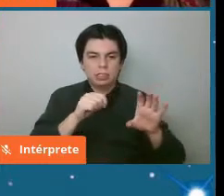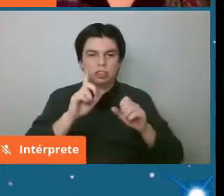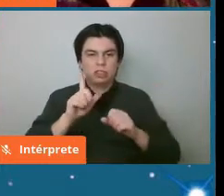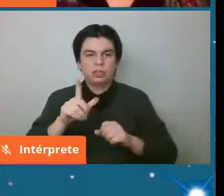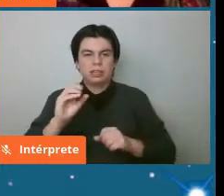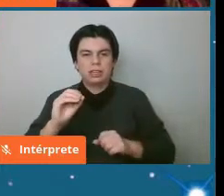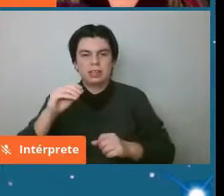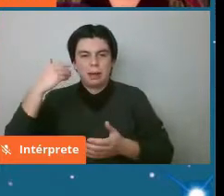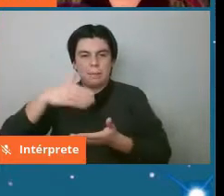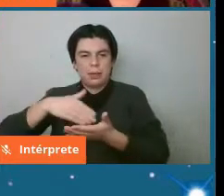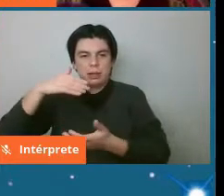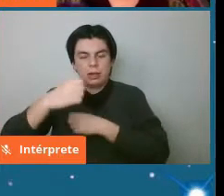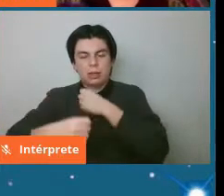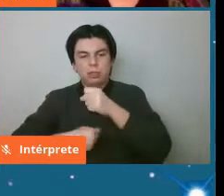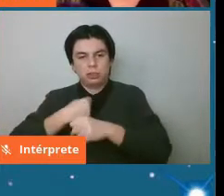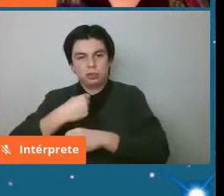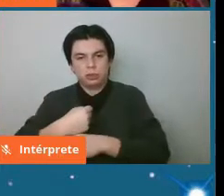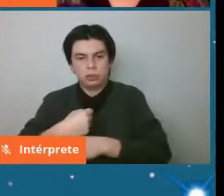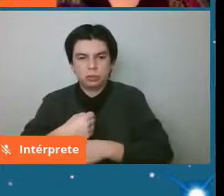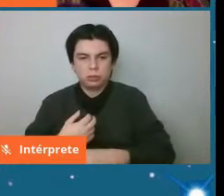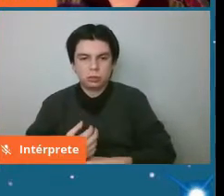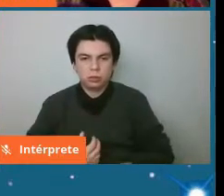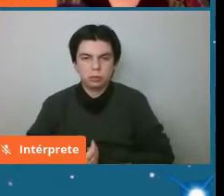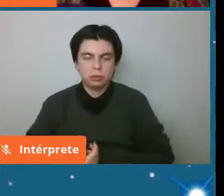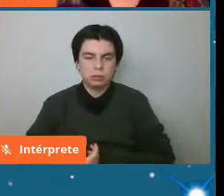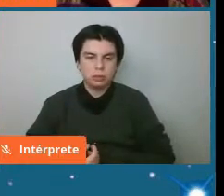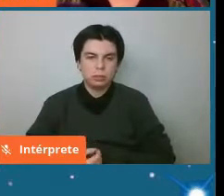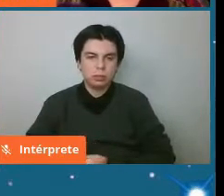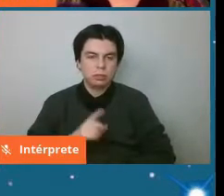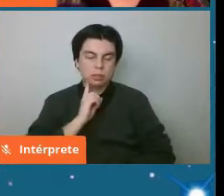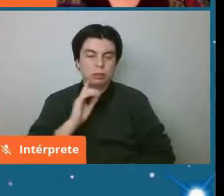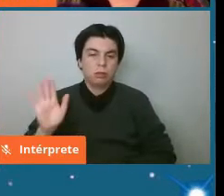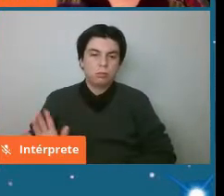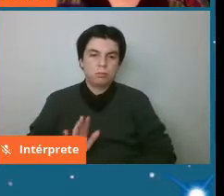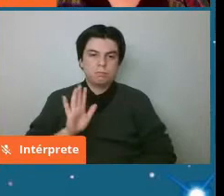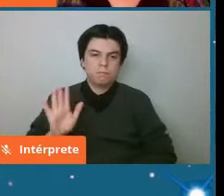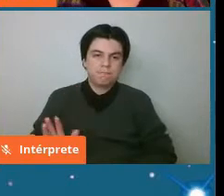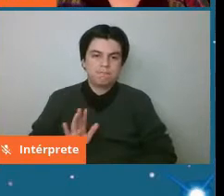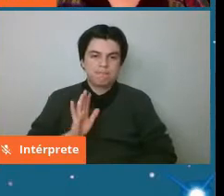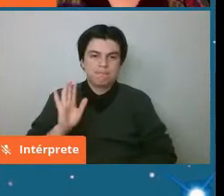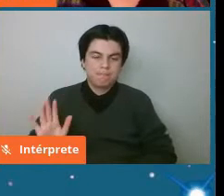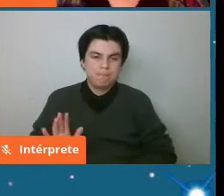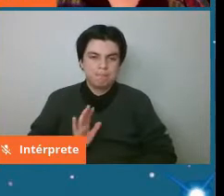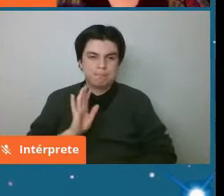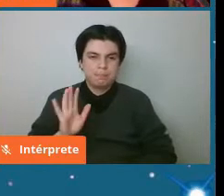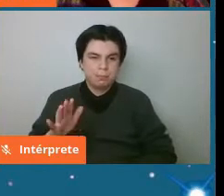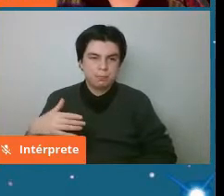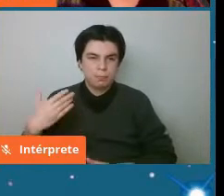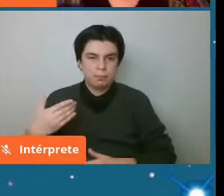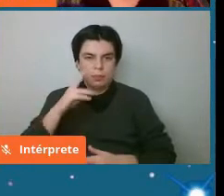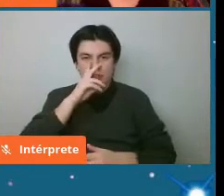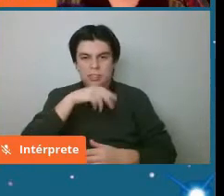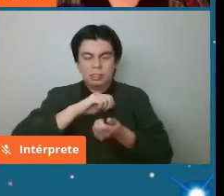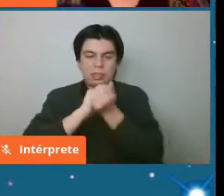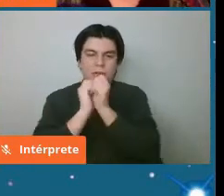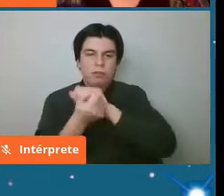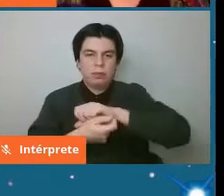y pueden ver ahí como se mantienen todavía sin volverse suelo